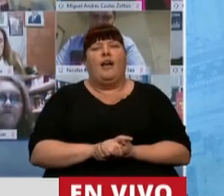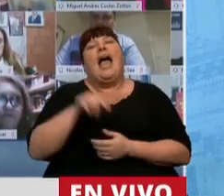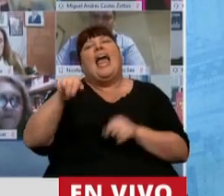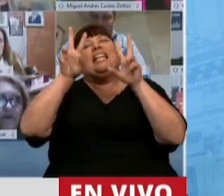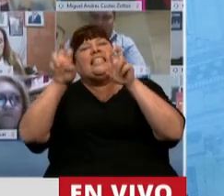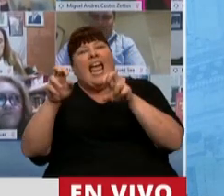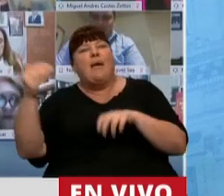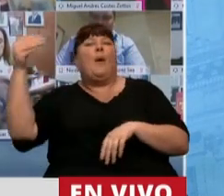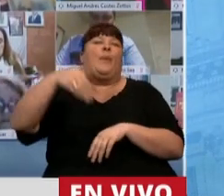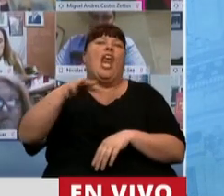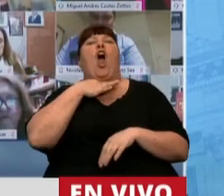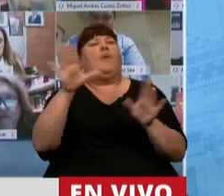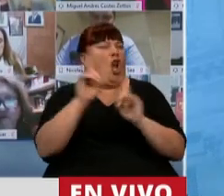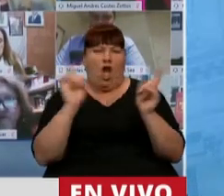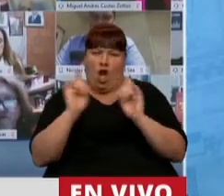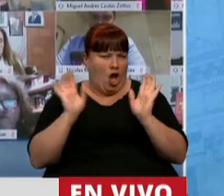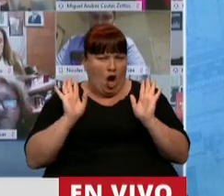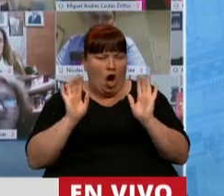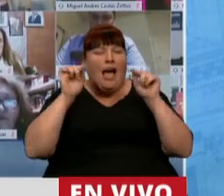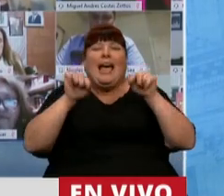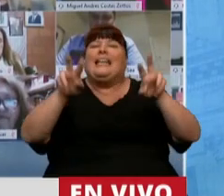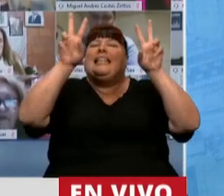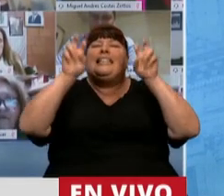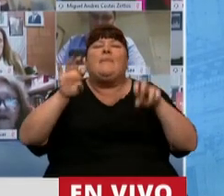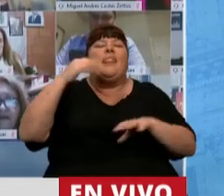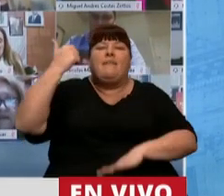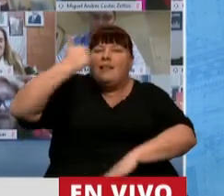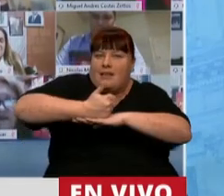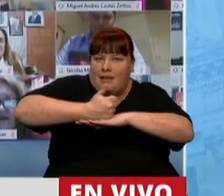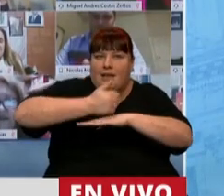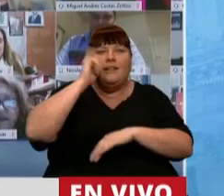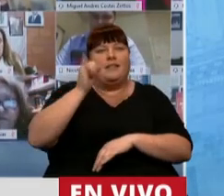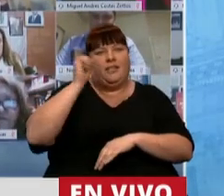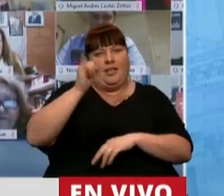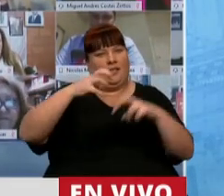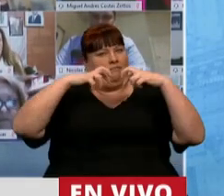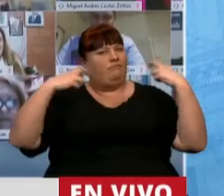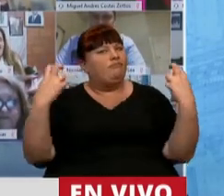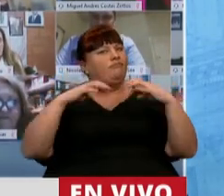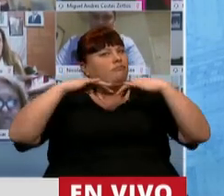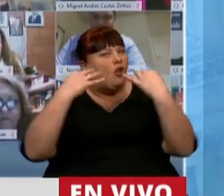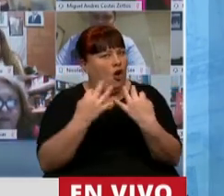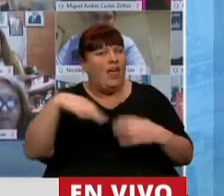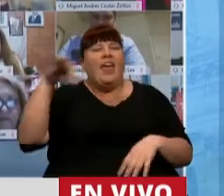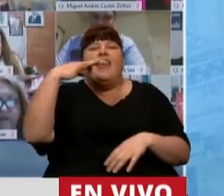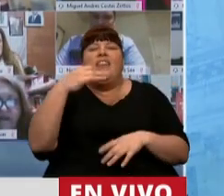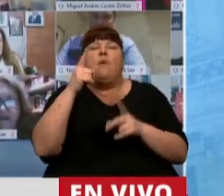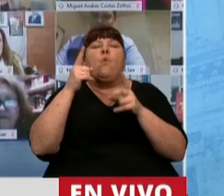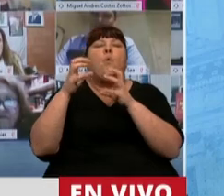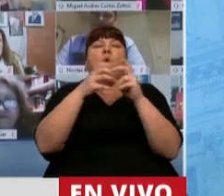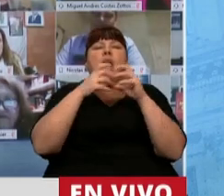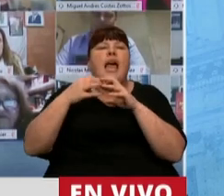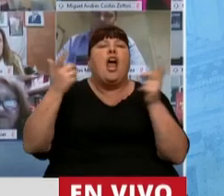este tema pueda venir el que quiera, no, no. Este tema requiere presencialidad, requiere un tipo de